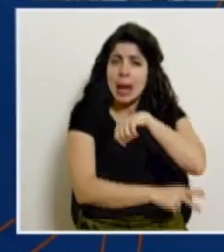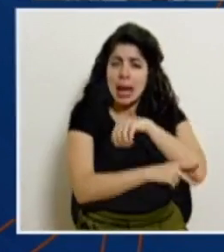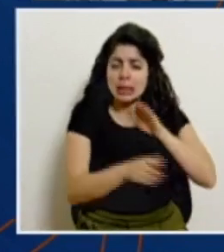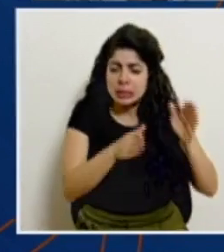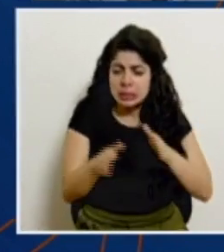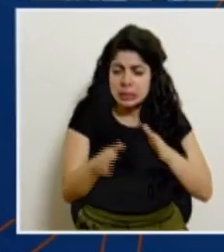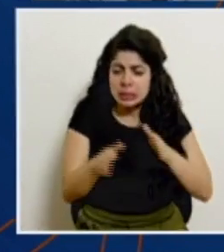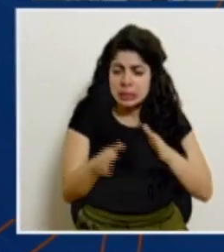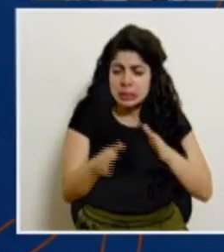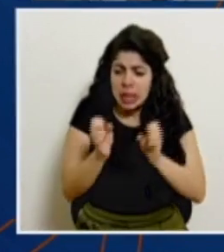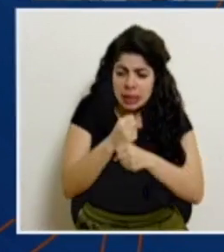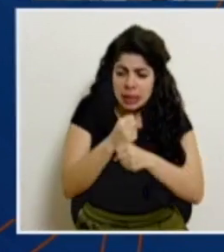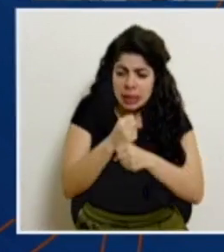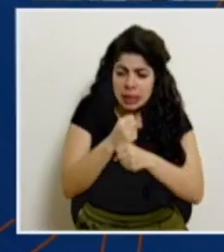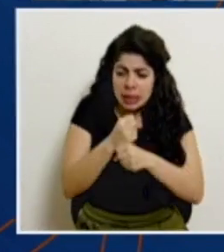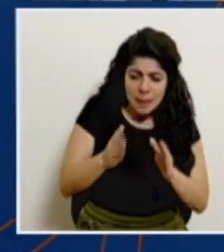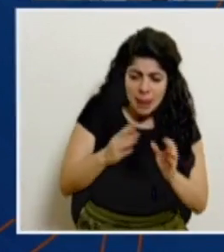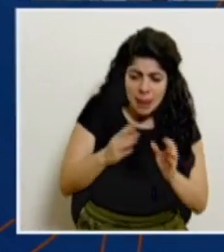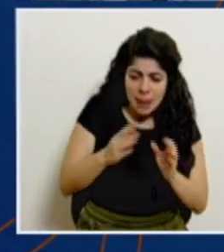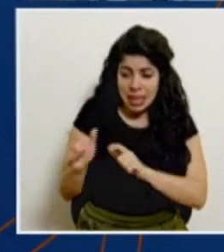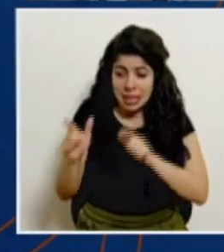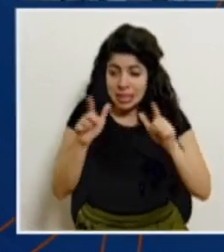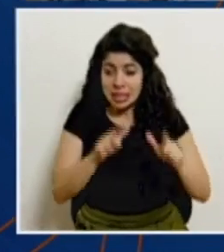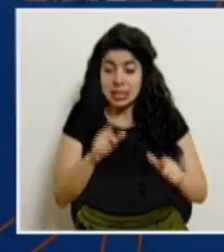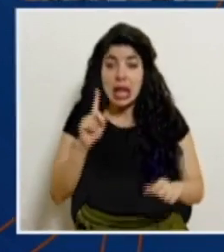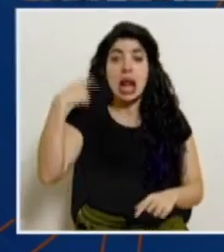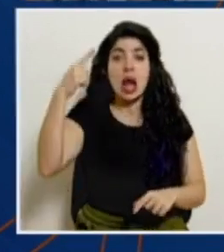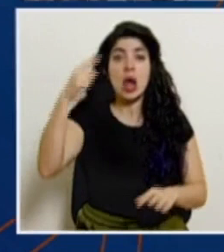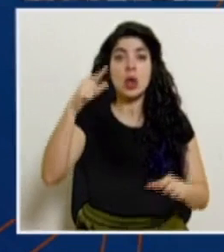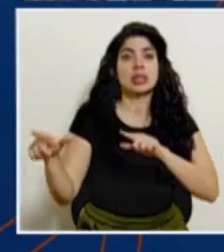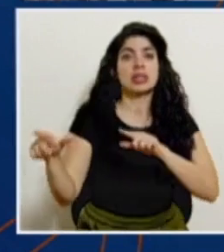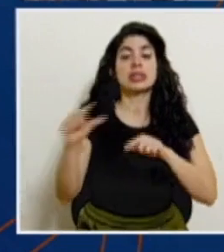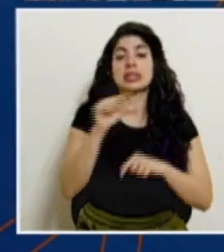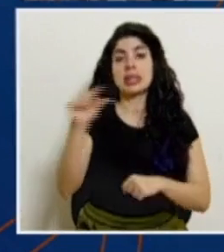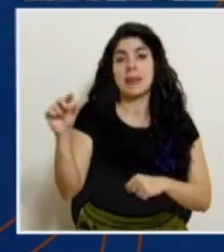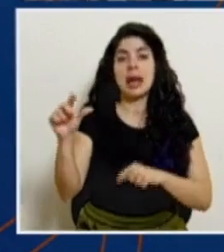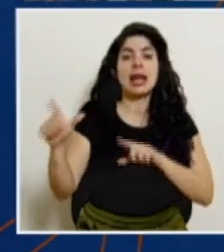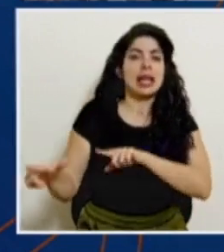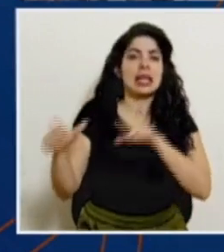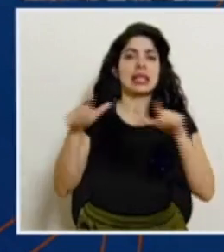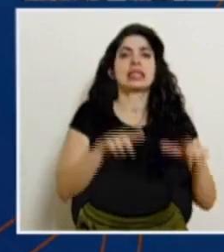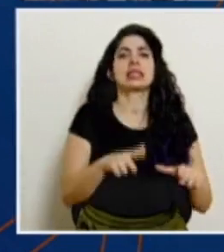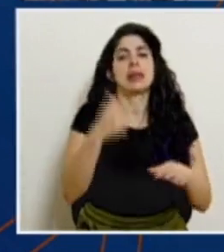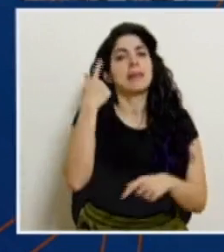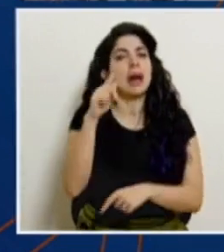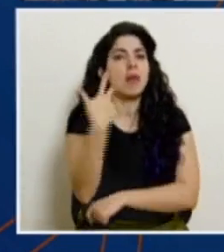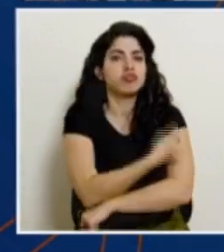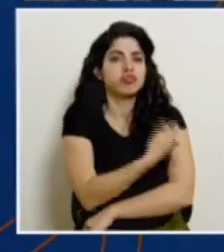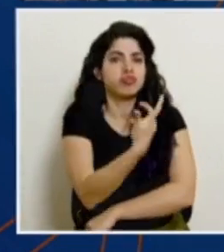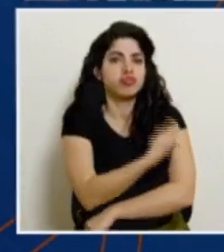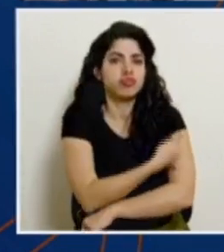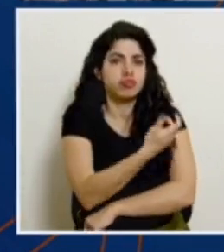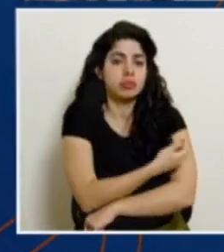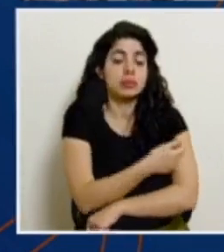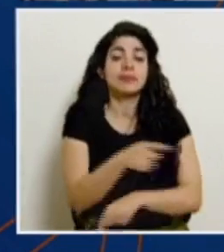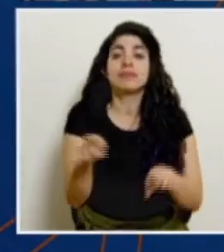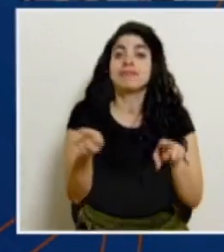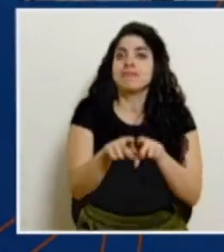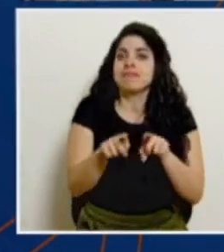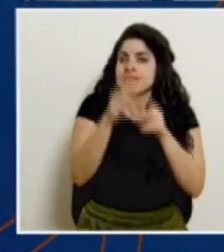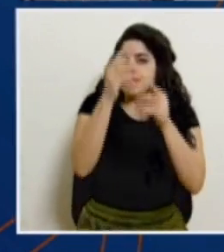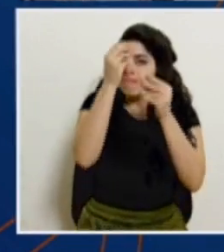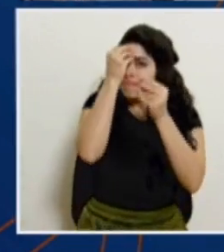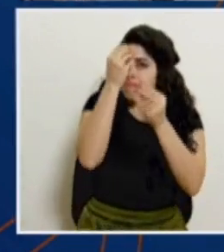logística y ya a partir de la próxima semana están disponibles para comenzar a aplicar. Mencionar también